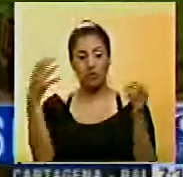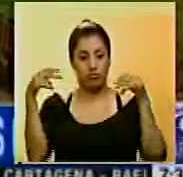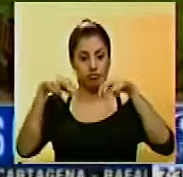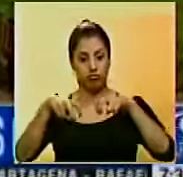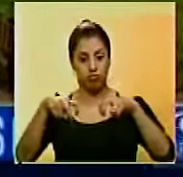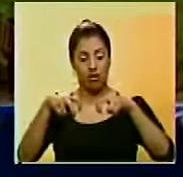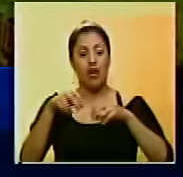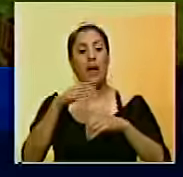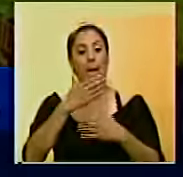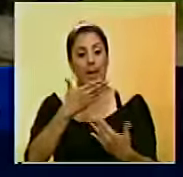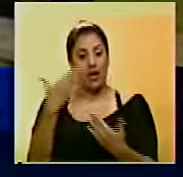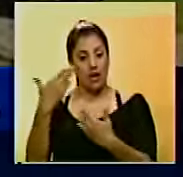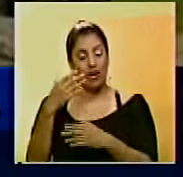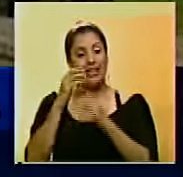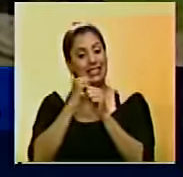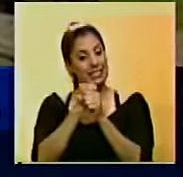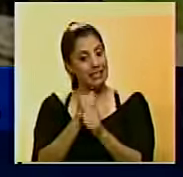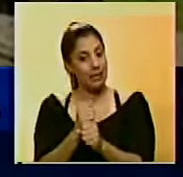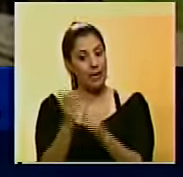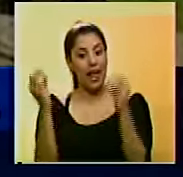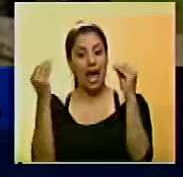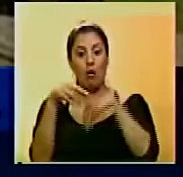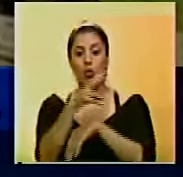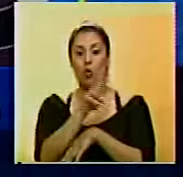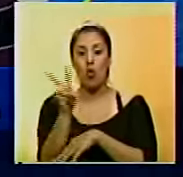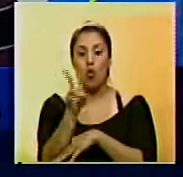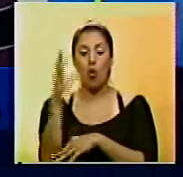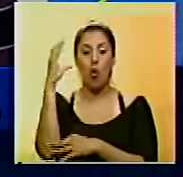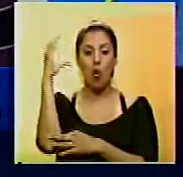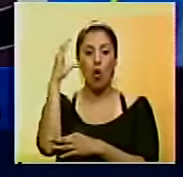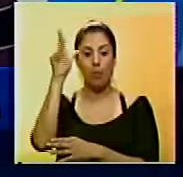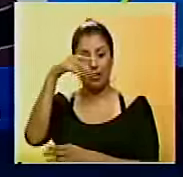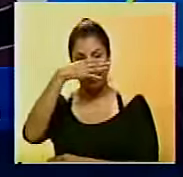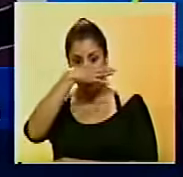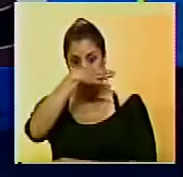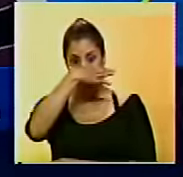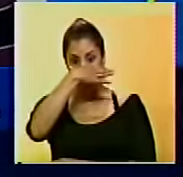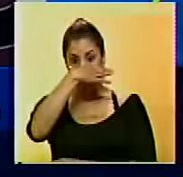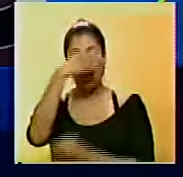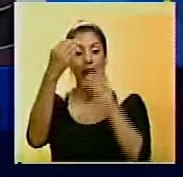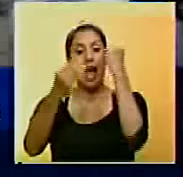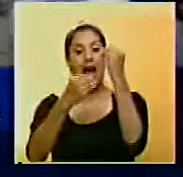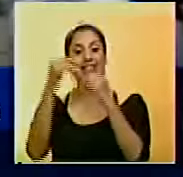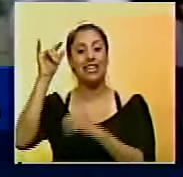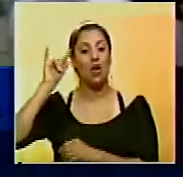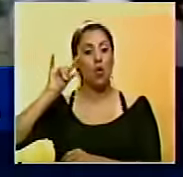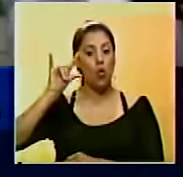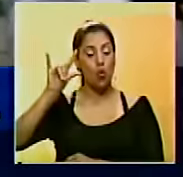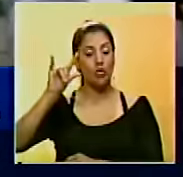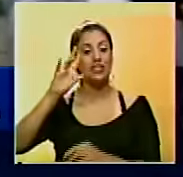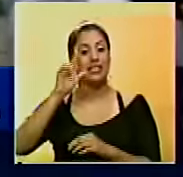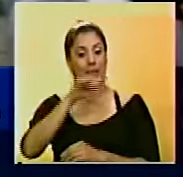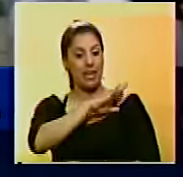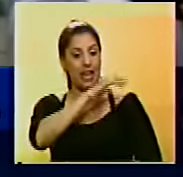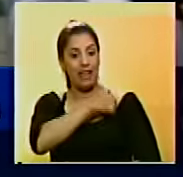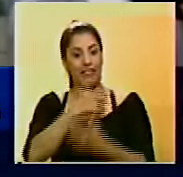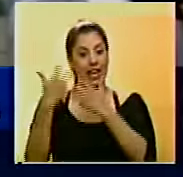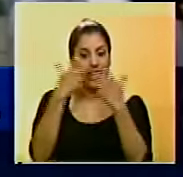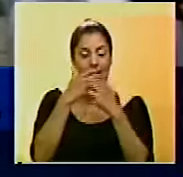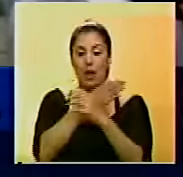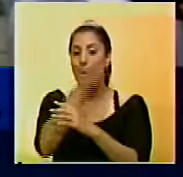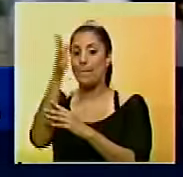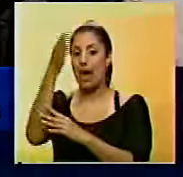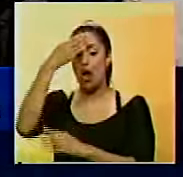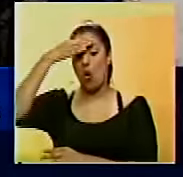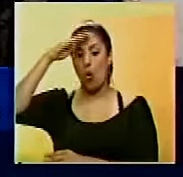El comité precisó que se espera que el acuerdo entre el Ejecutivo colombiano y la FARC se lleve a cabo este lunes y los jefes guerrilleros regresen a